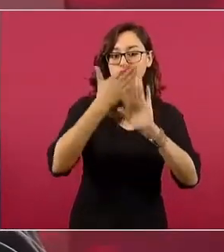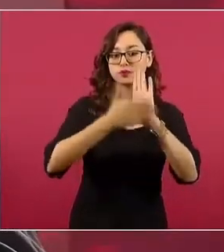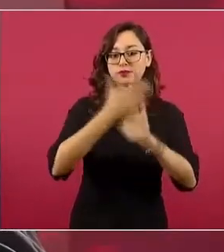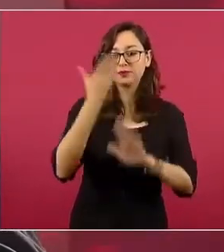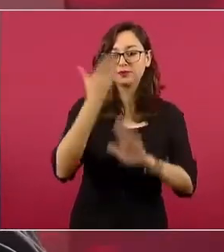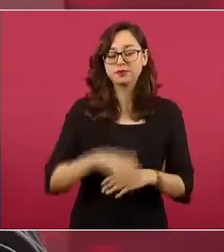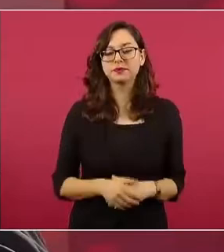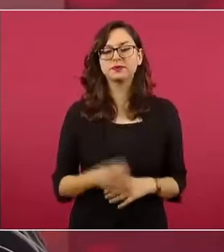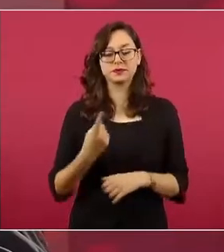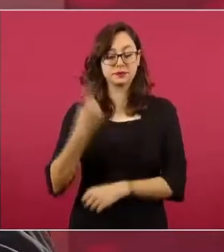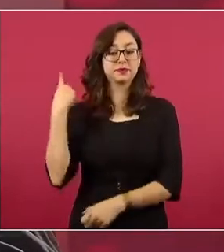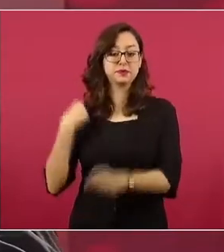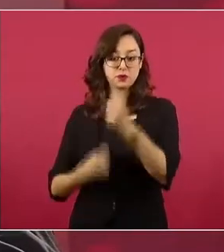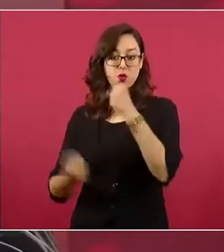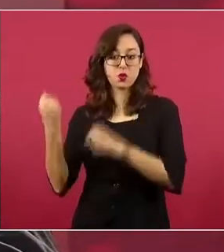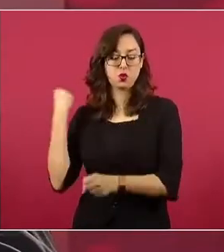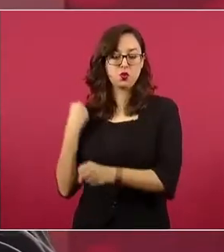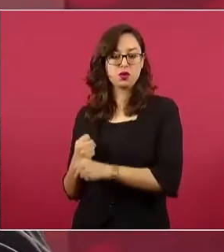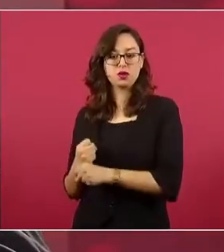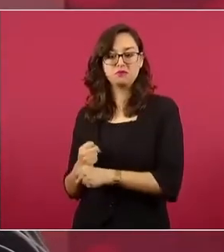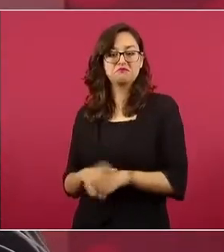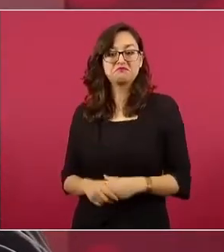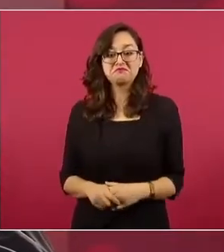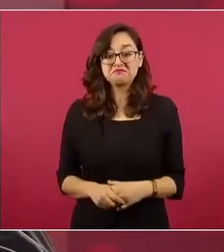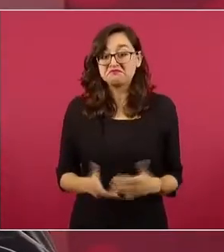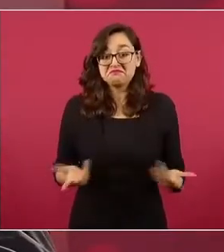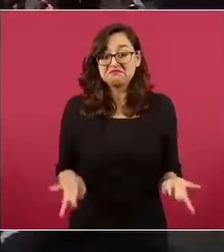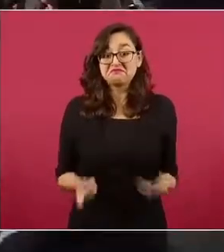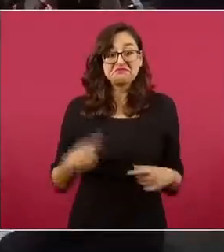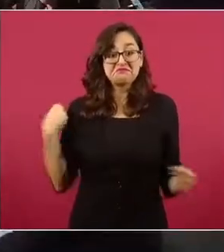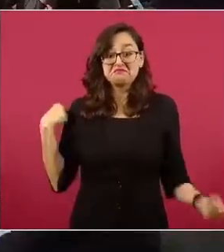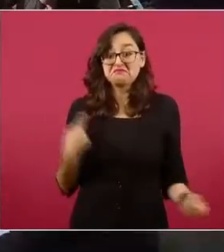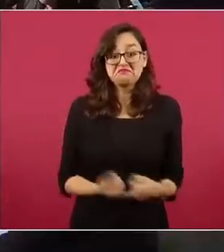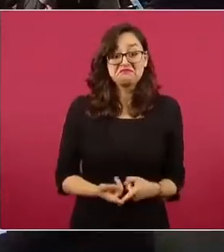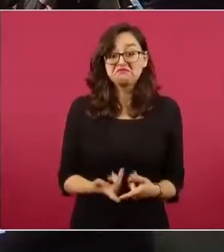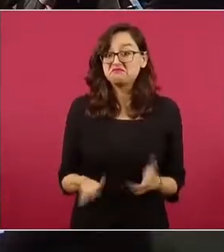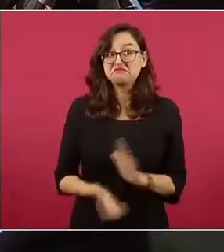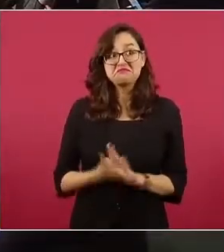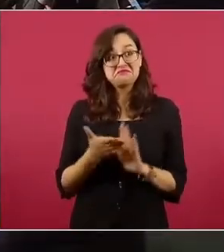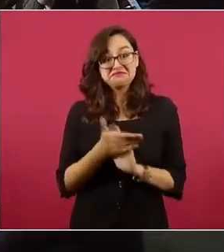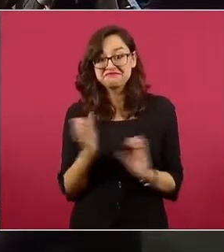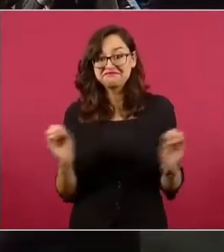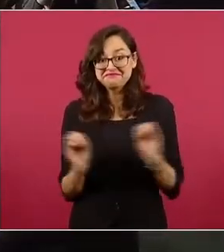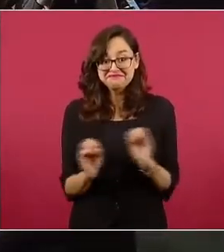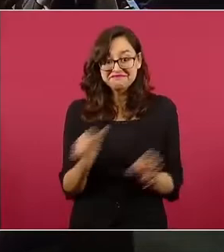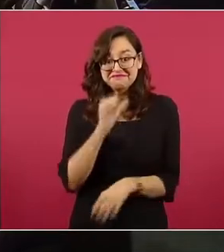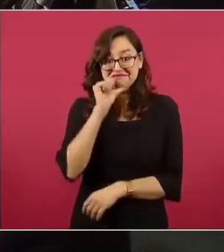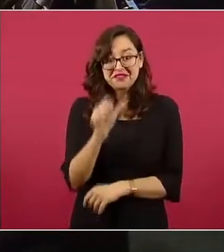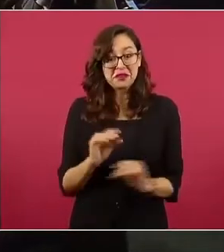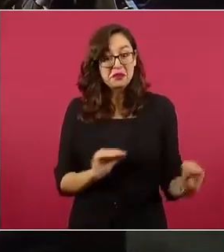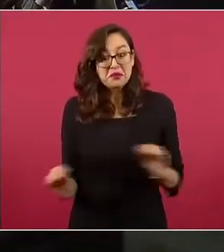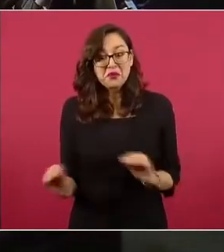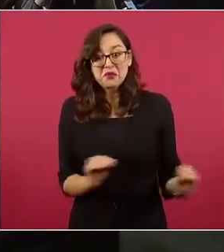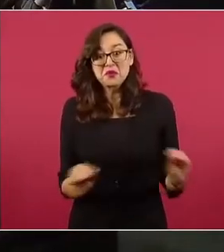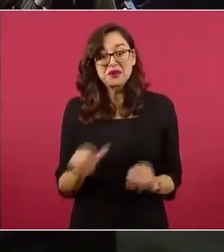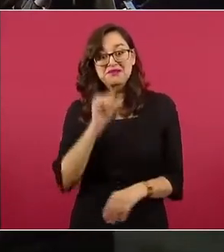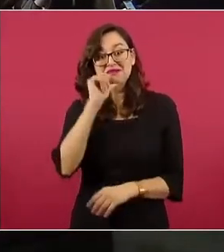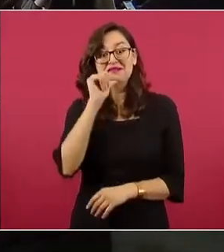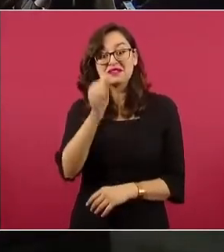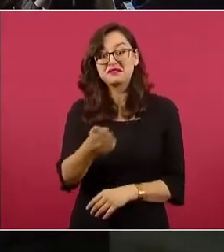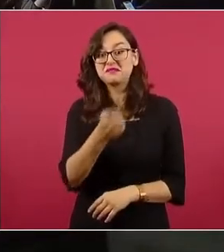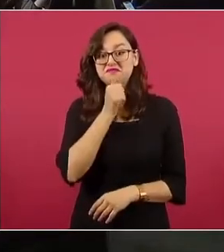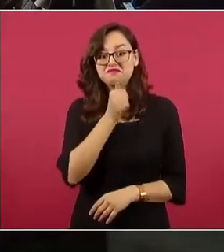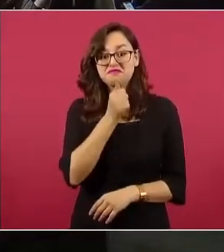eso fue el año pasado, todavía no ejercen recursos. Pero